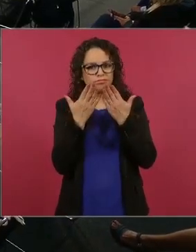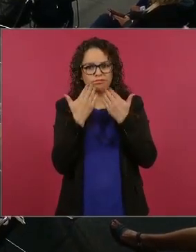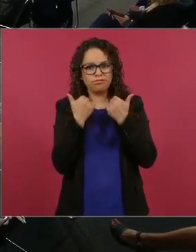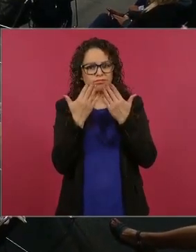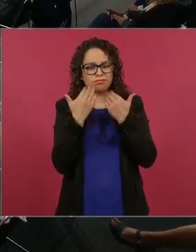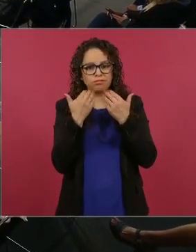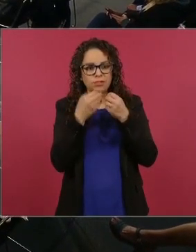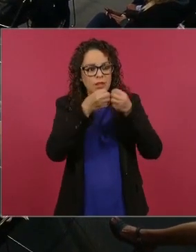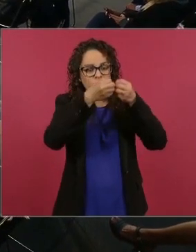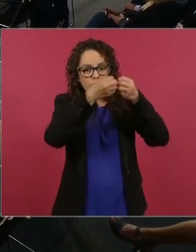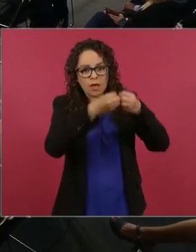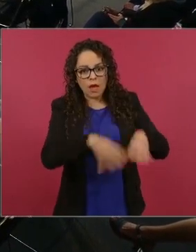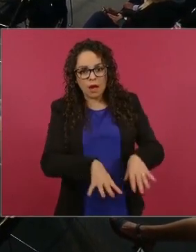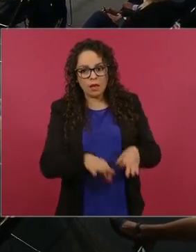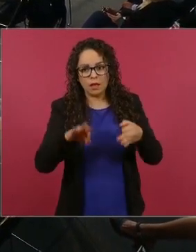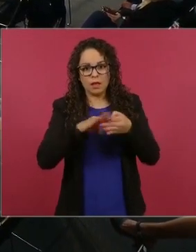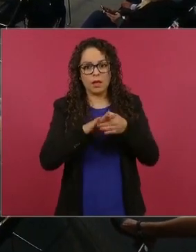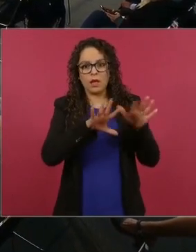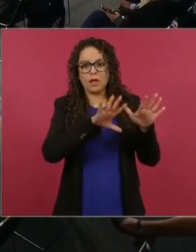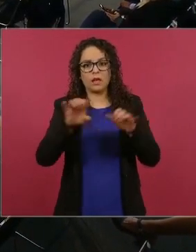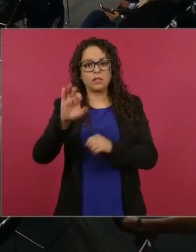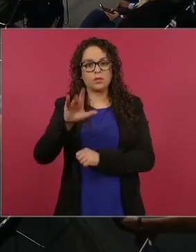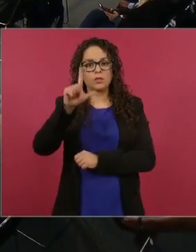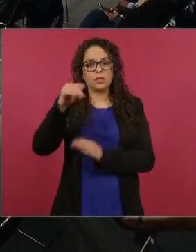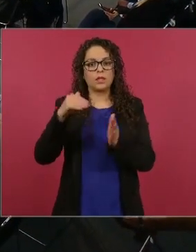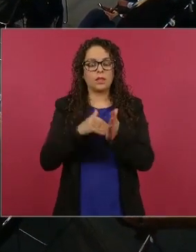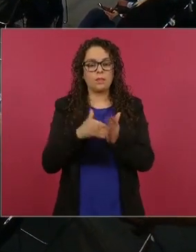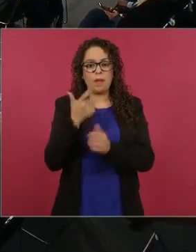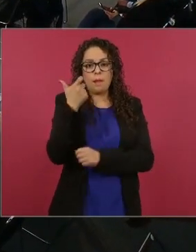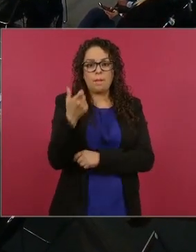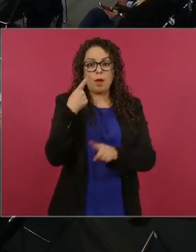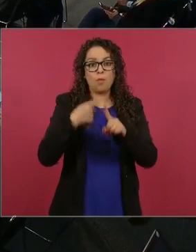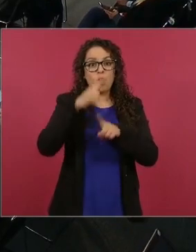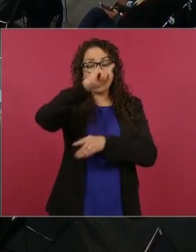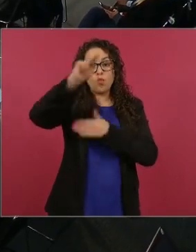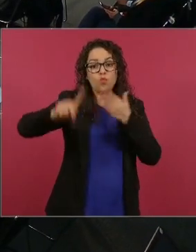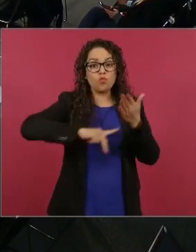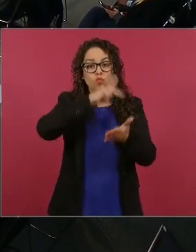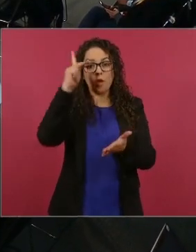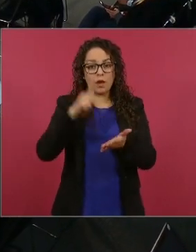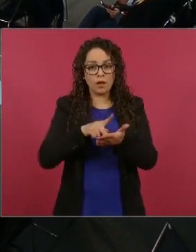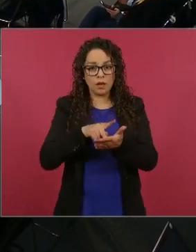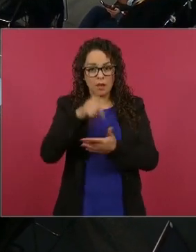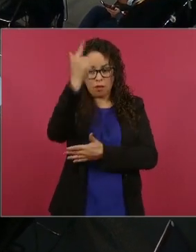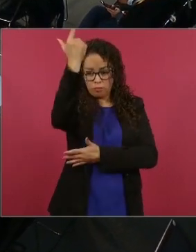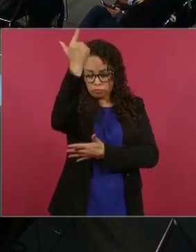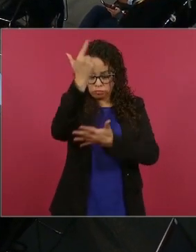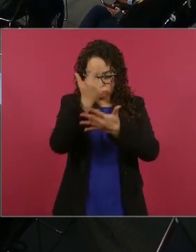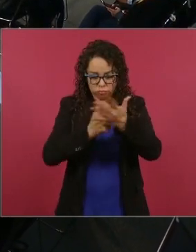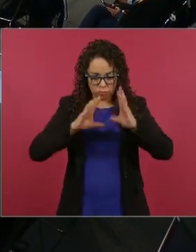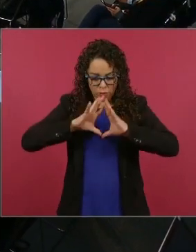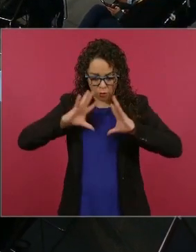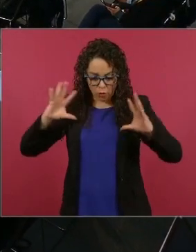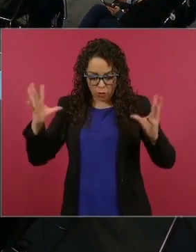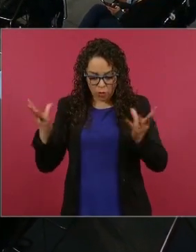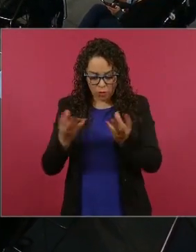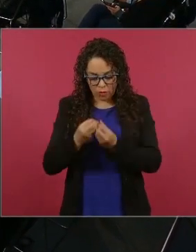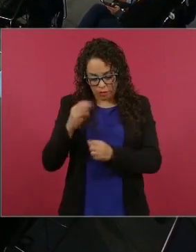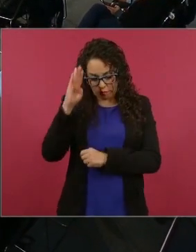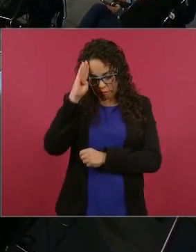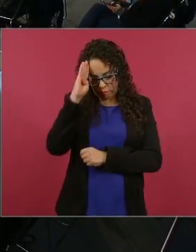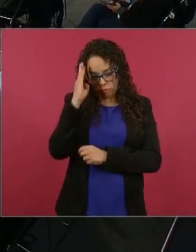de 557 mil pesos por kilo lo que suma una cantidad considerable